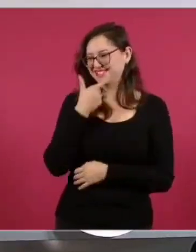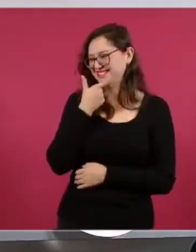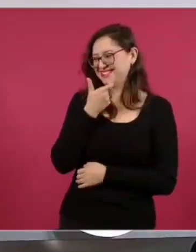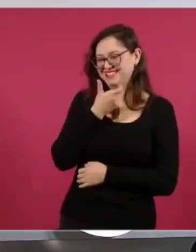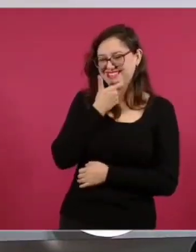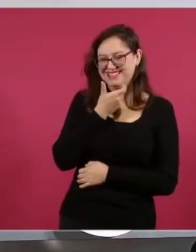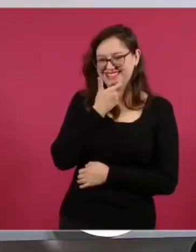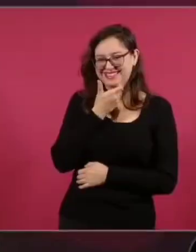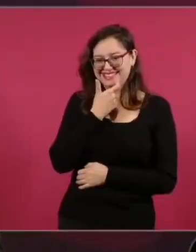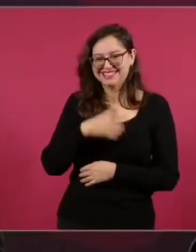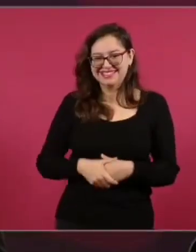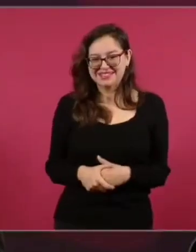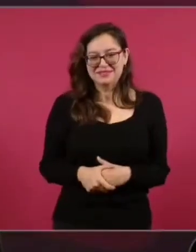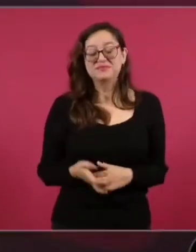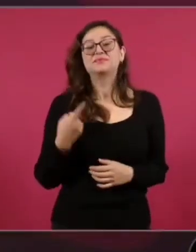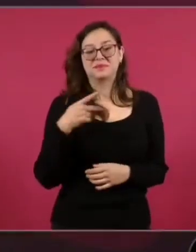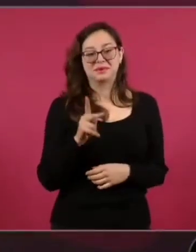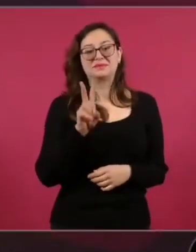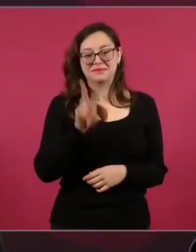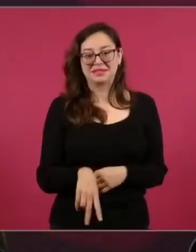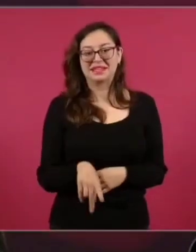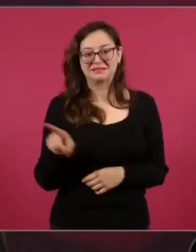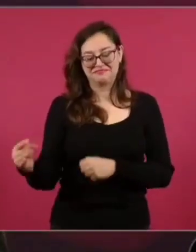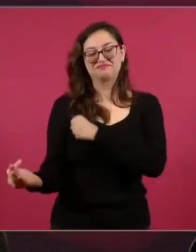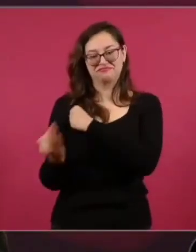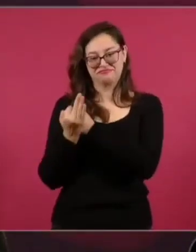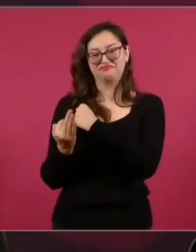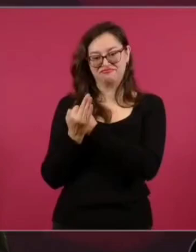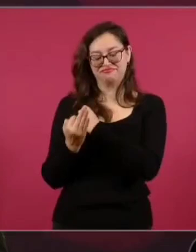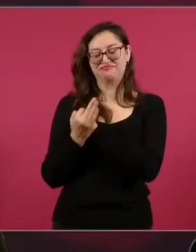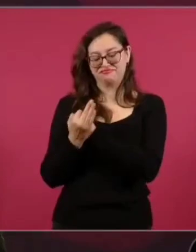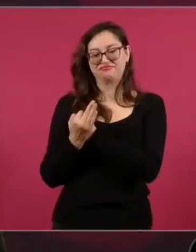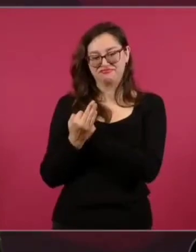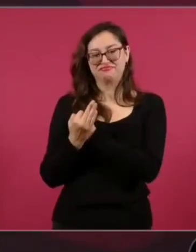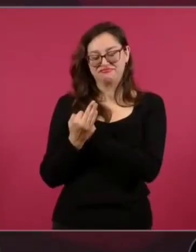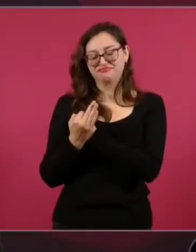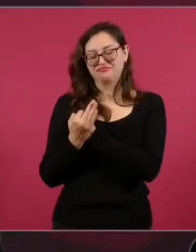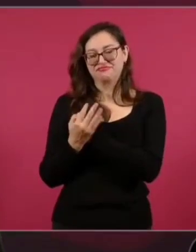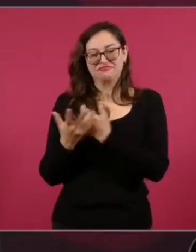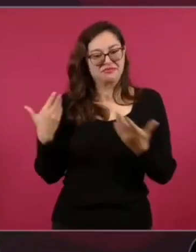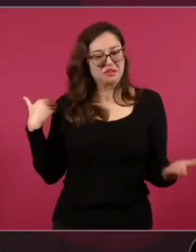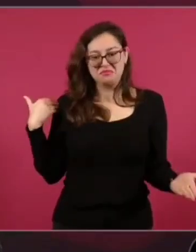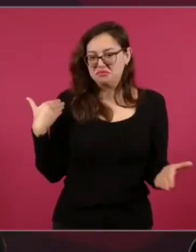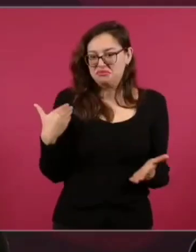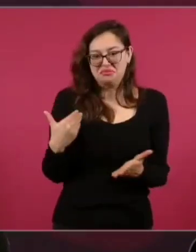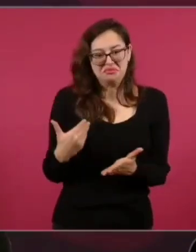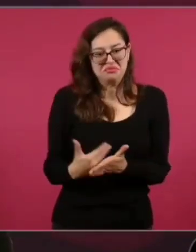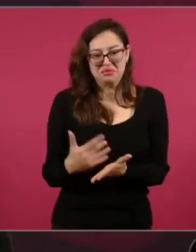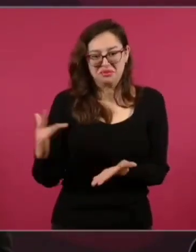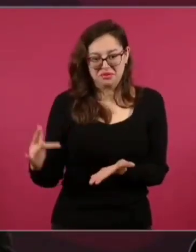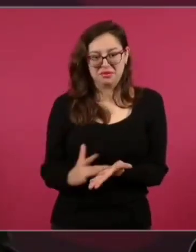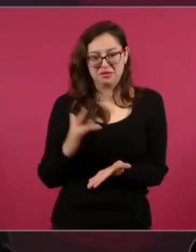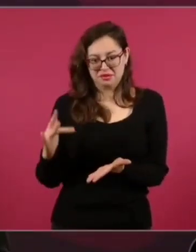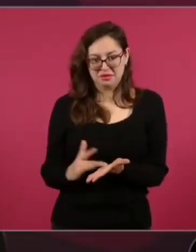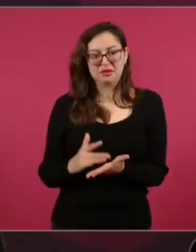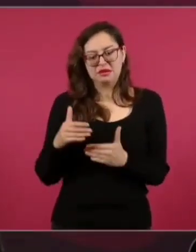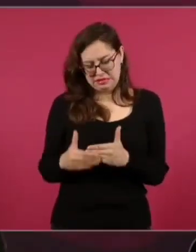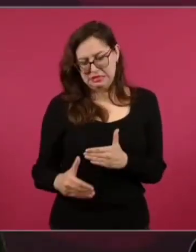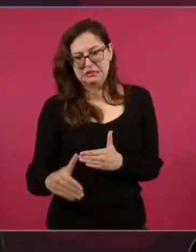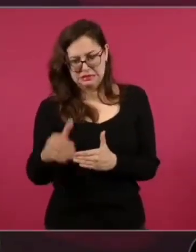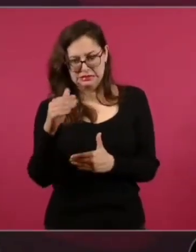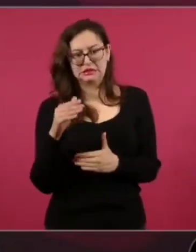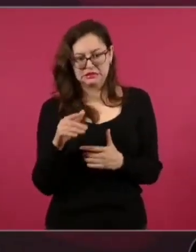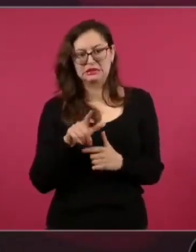Pero fue fundamental el apoyo hasta ahora. Y después también.